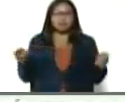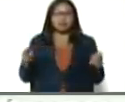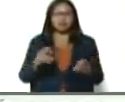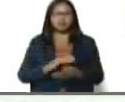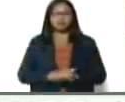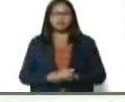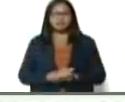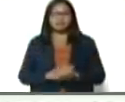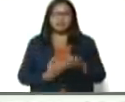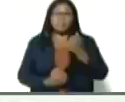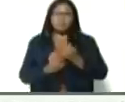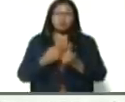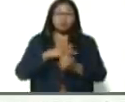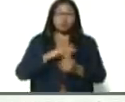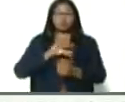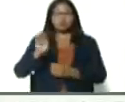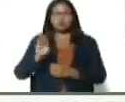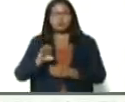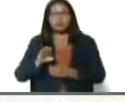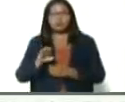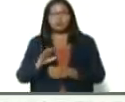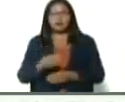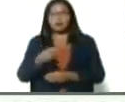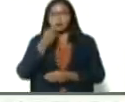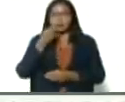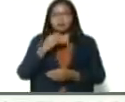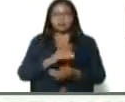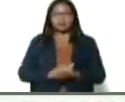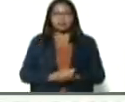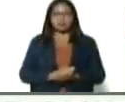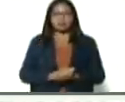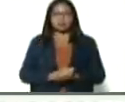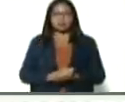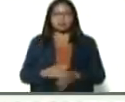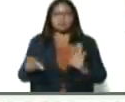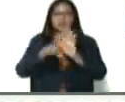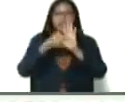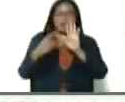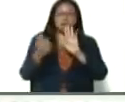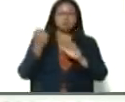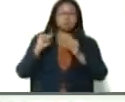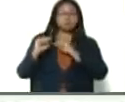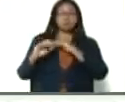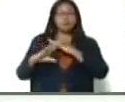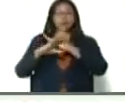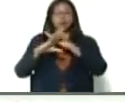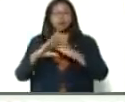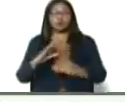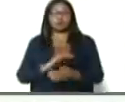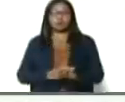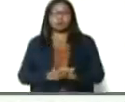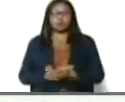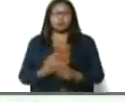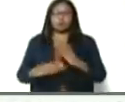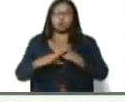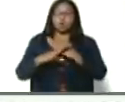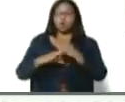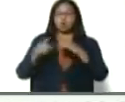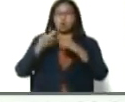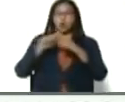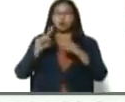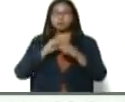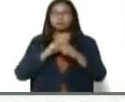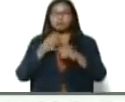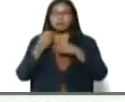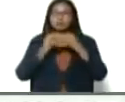garantiza, la soberanía alimentaria, quiere decir, además, presidente, que la ley anti bloqueo, está cumpliendo, con su cometido, logrando,